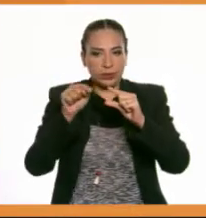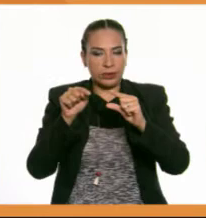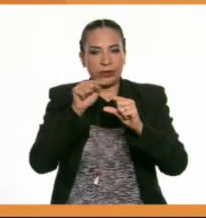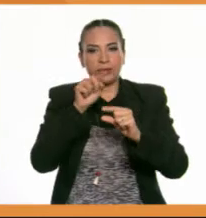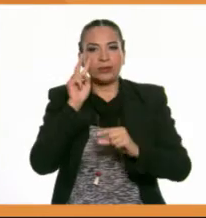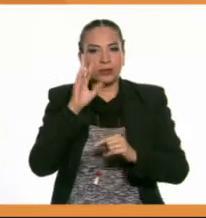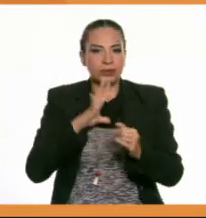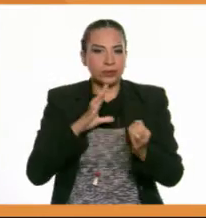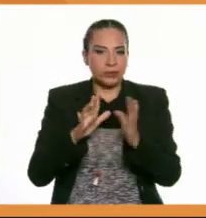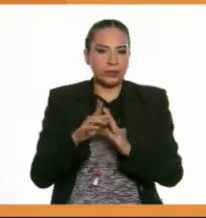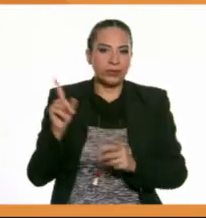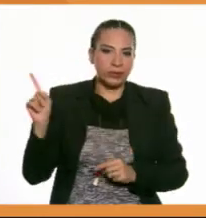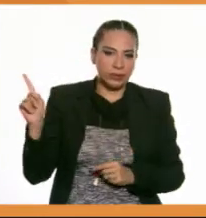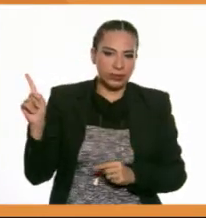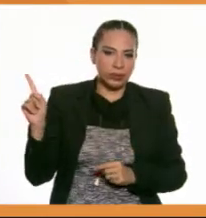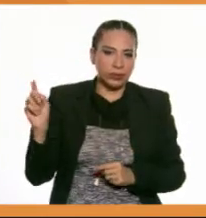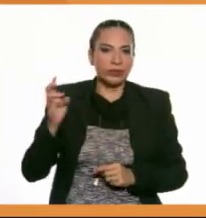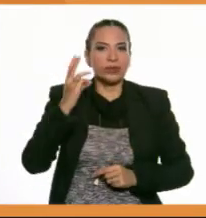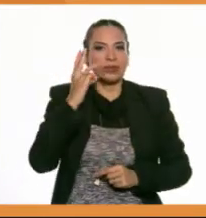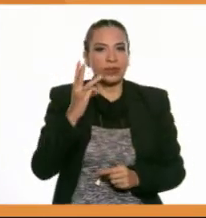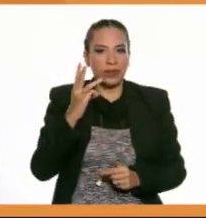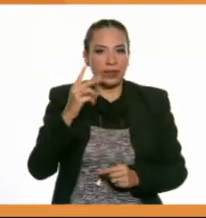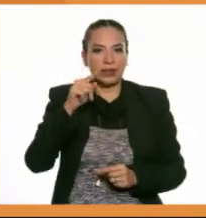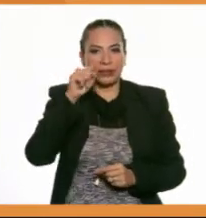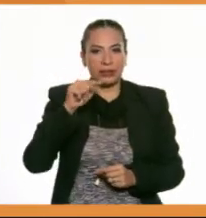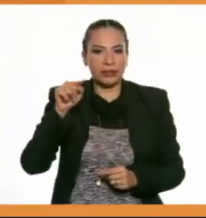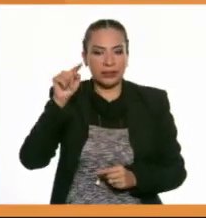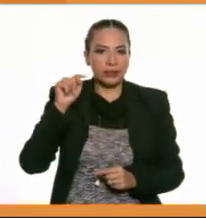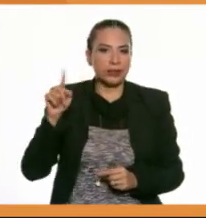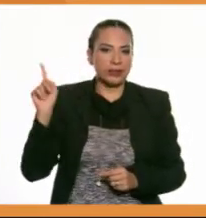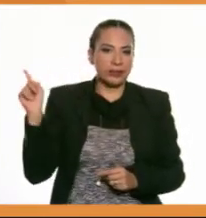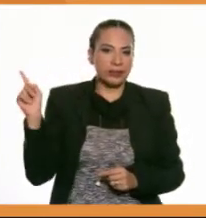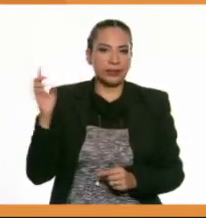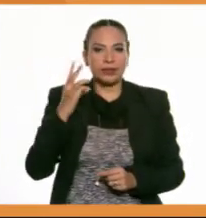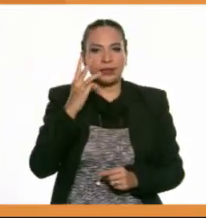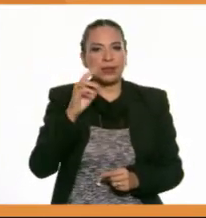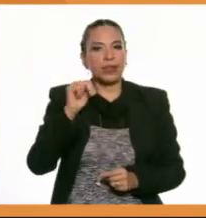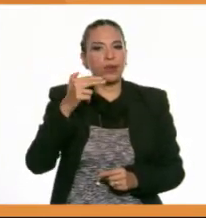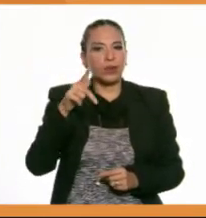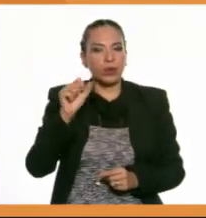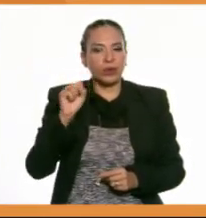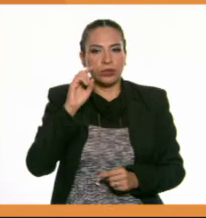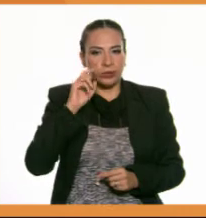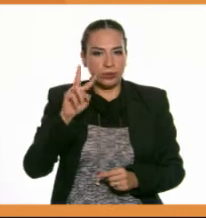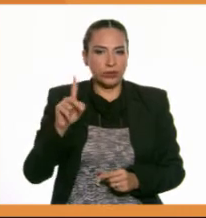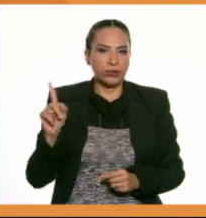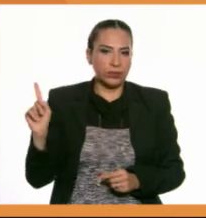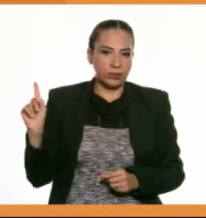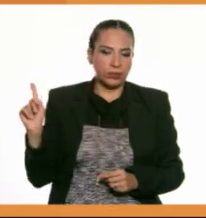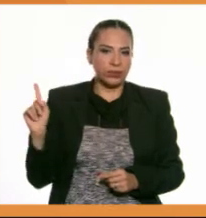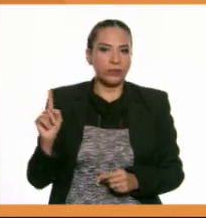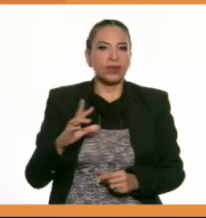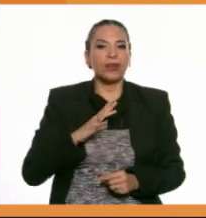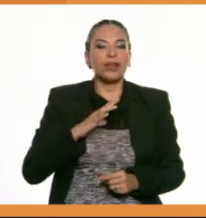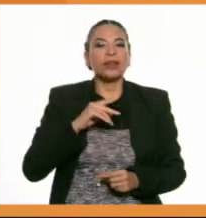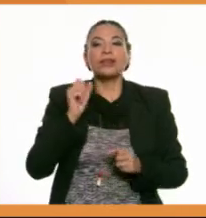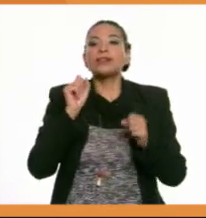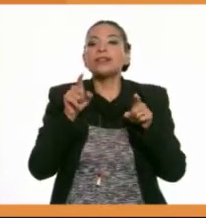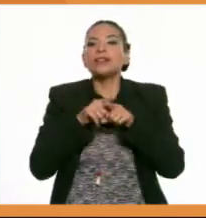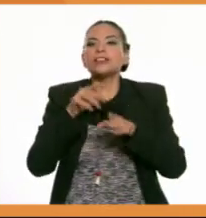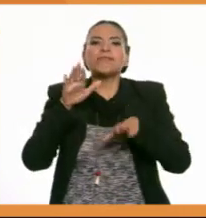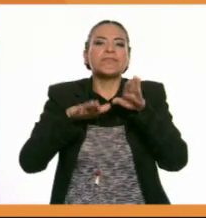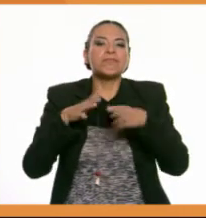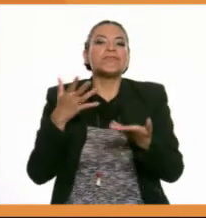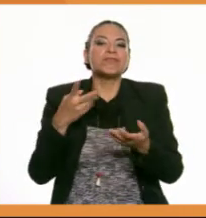Todo triángulo tiene tres lados, tres vértices y tres ángulos. Y el tamaño de sus vértices, lados y ángulos